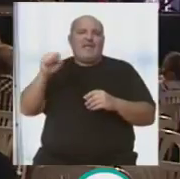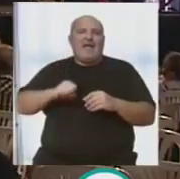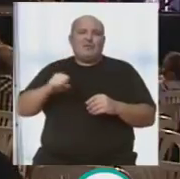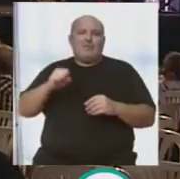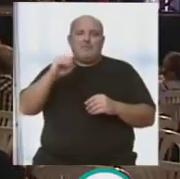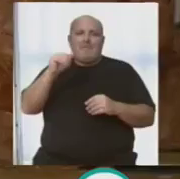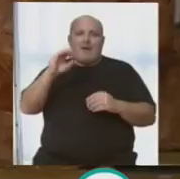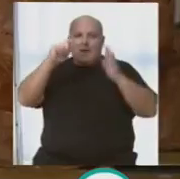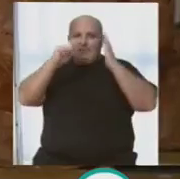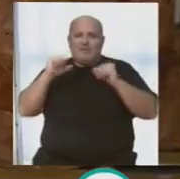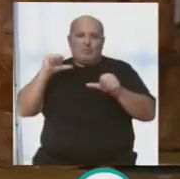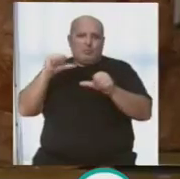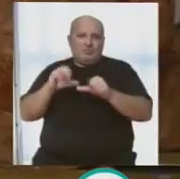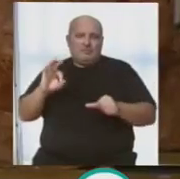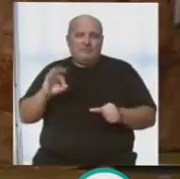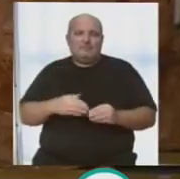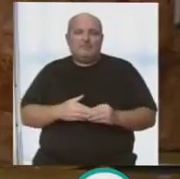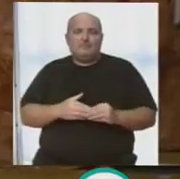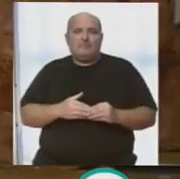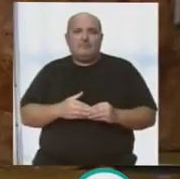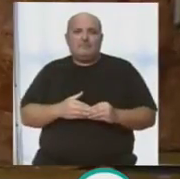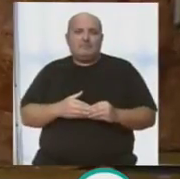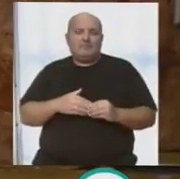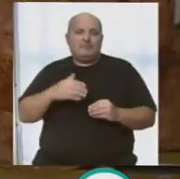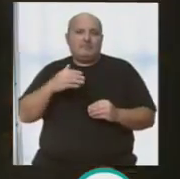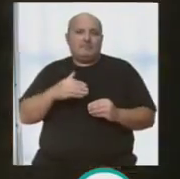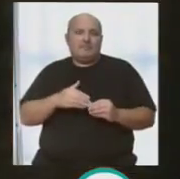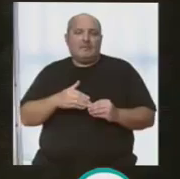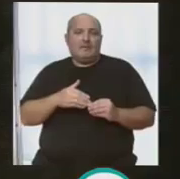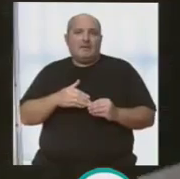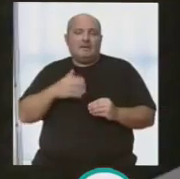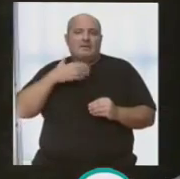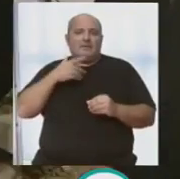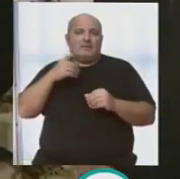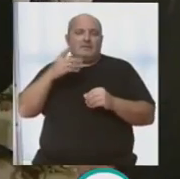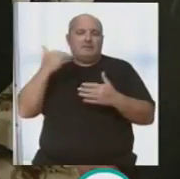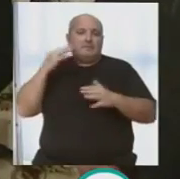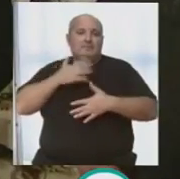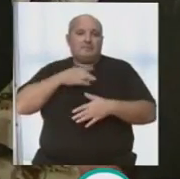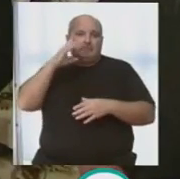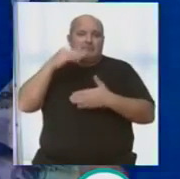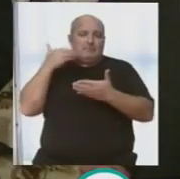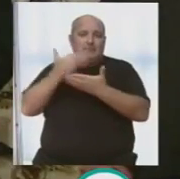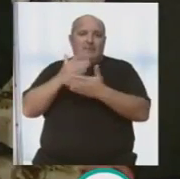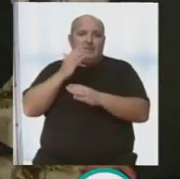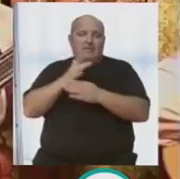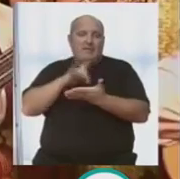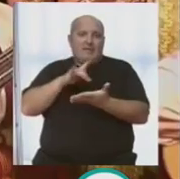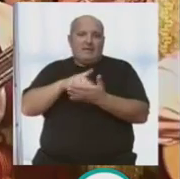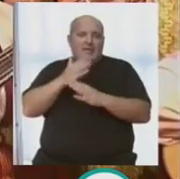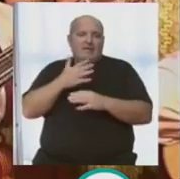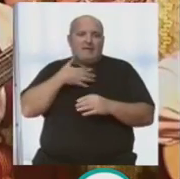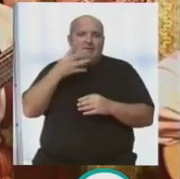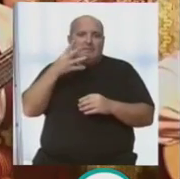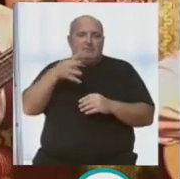Alba, que hace 100 años de su nacimiento, lo que vamos a celebrar por Tomo Alto, y habrá grandes sorpresas de copas de Paco Alba, día, pero además de eso van los